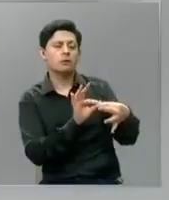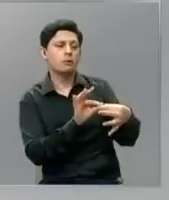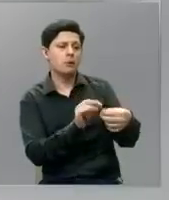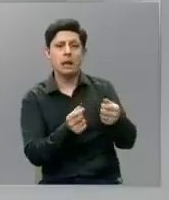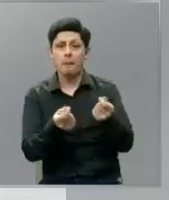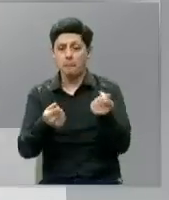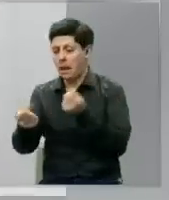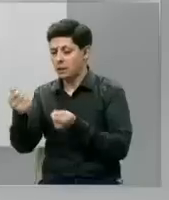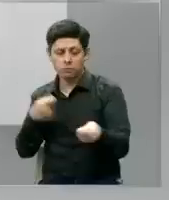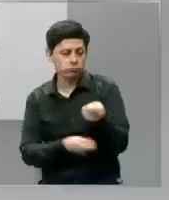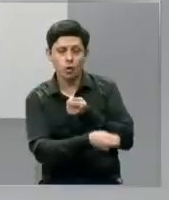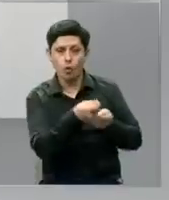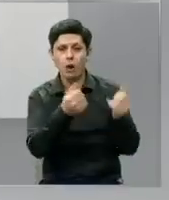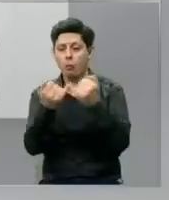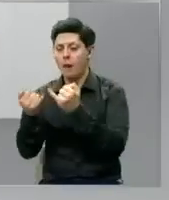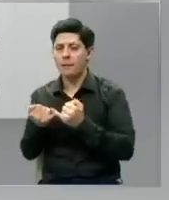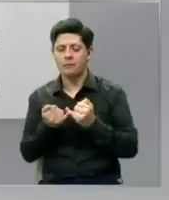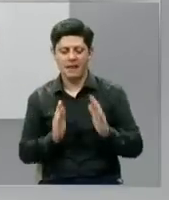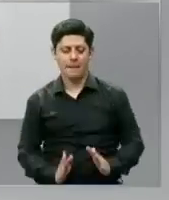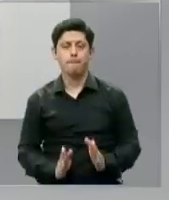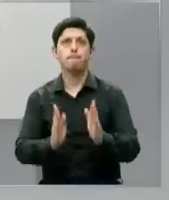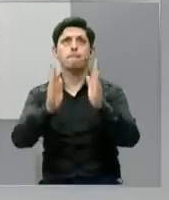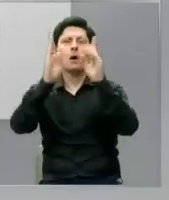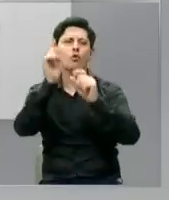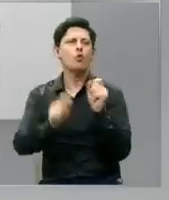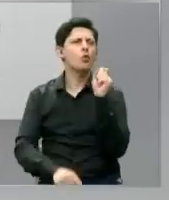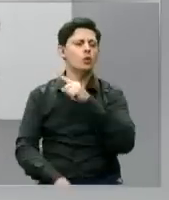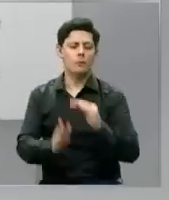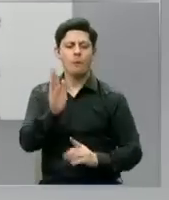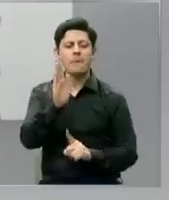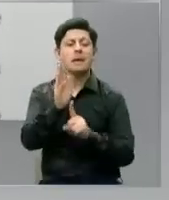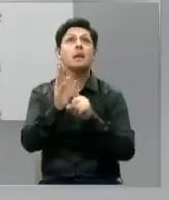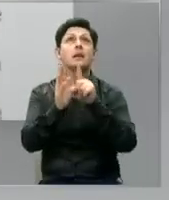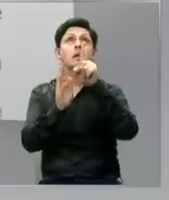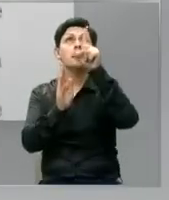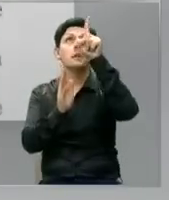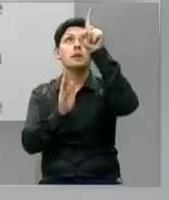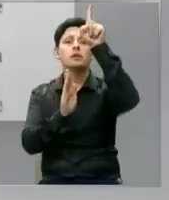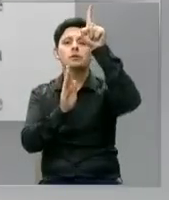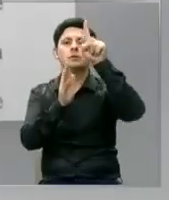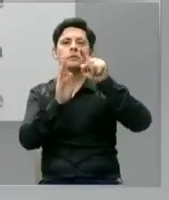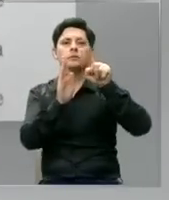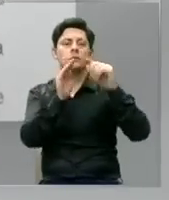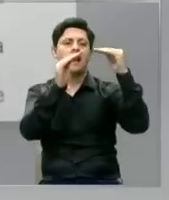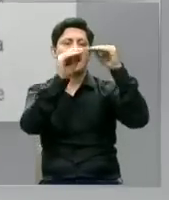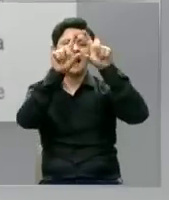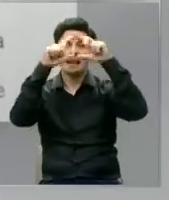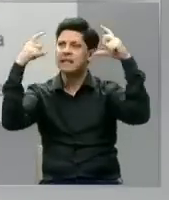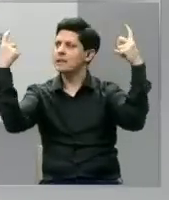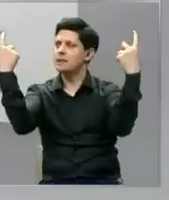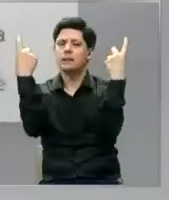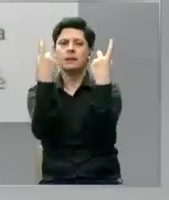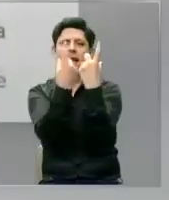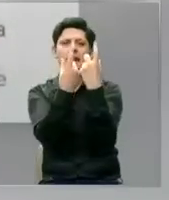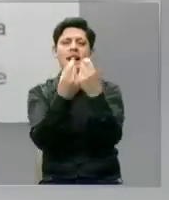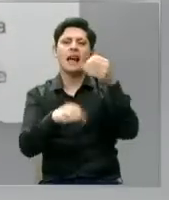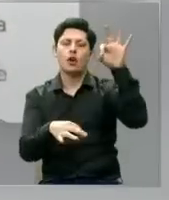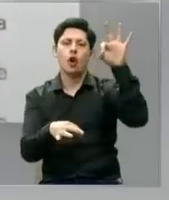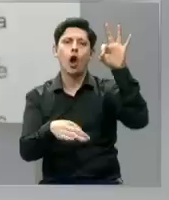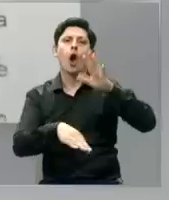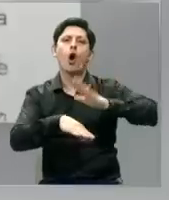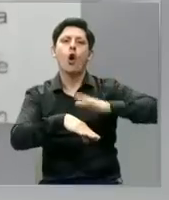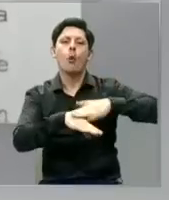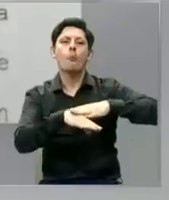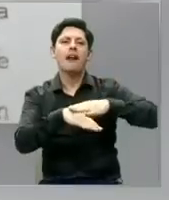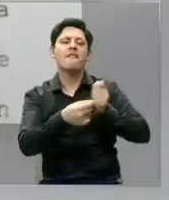Se trata del departamento que se ubica en el último piso y que tendría acceso a esta azotea. El contrato de compra-venta indica